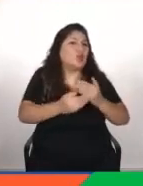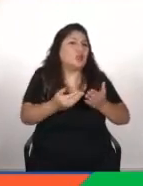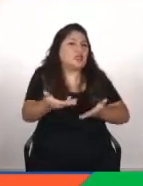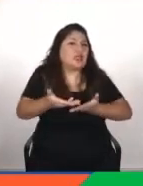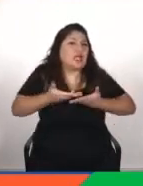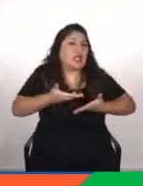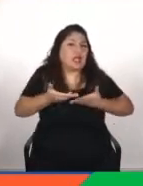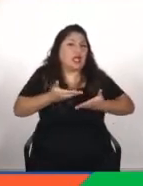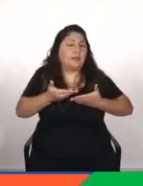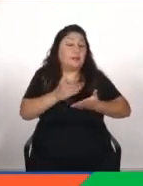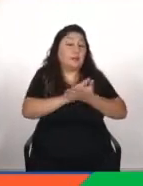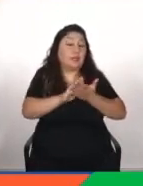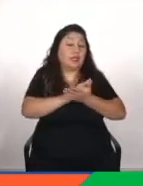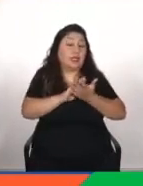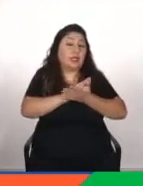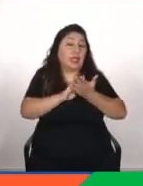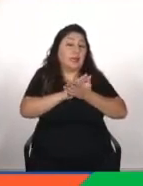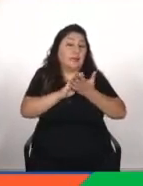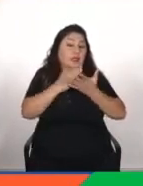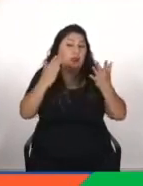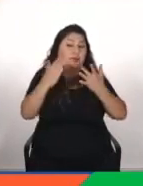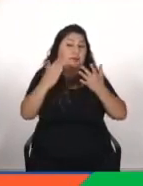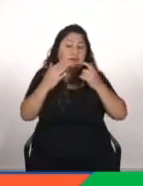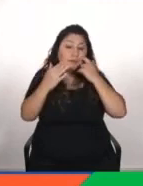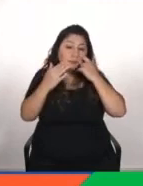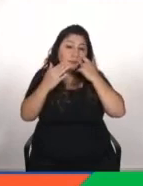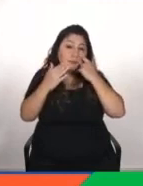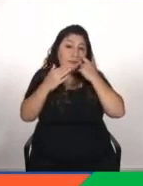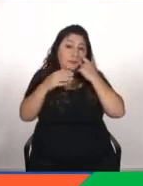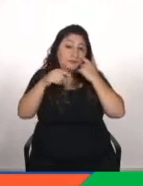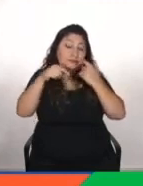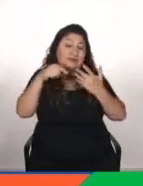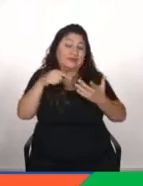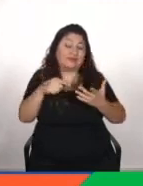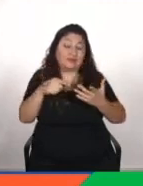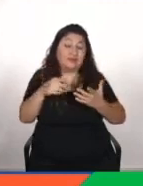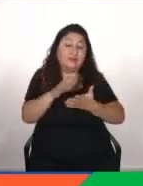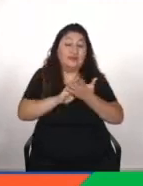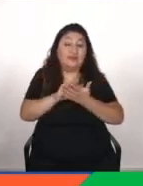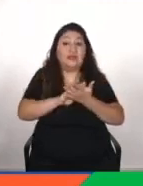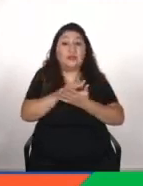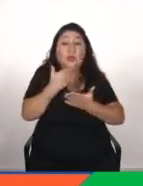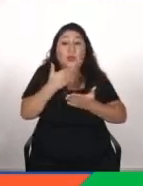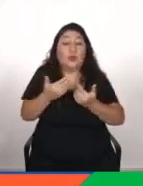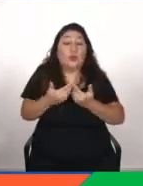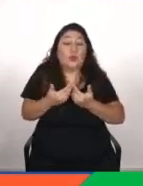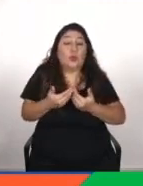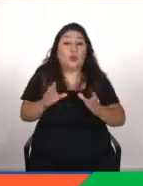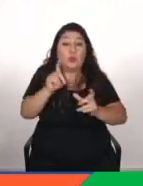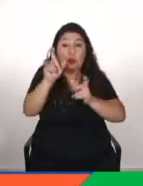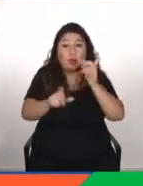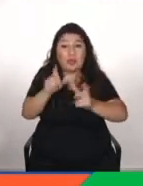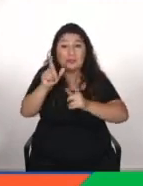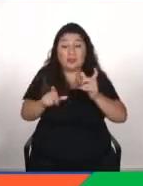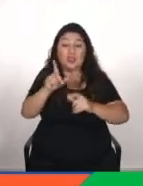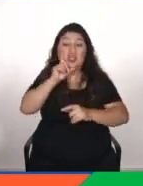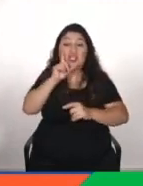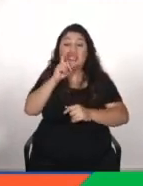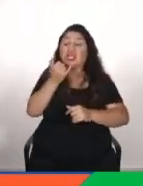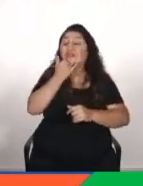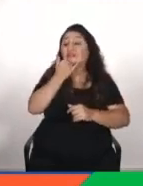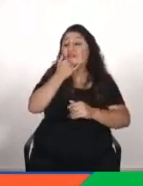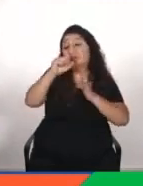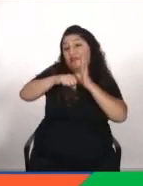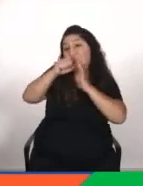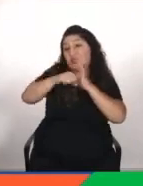generarte una cara esto es relativamente problemático el hecho de que a mí cualquier persona por tener vídeos en YouTube pueda descargarse mis vídeos